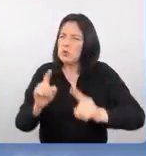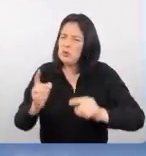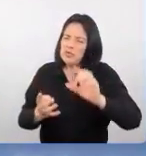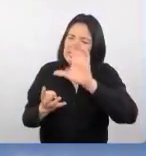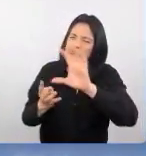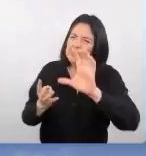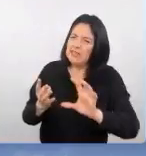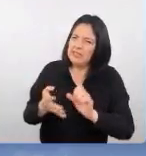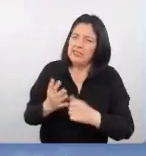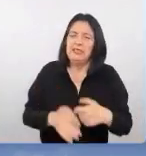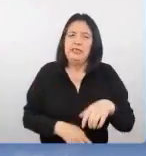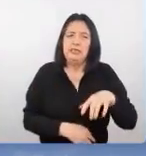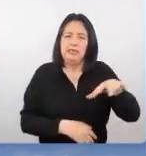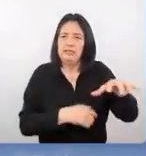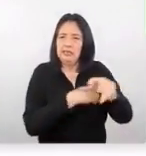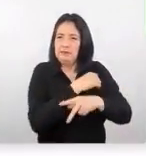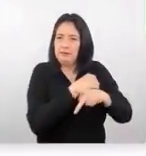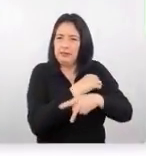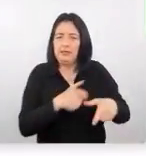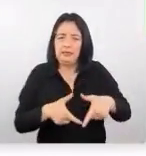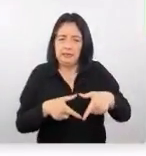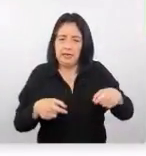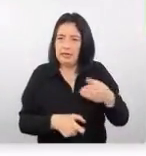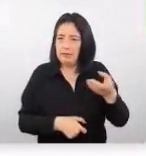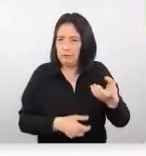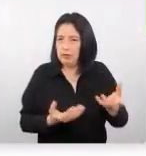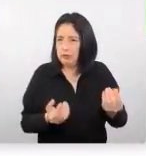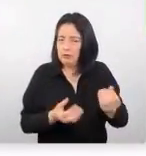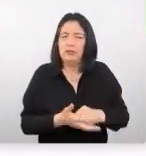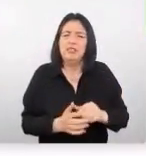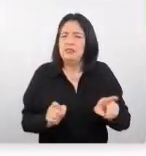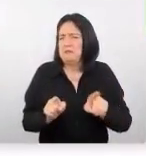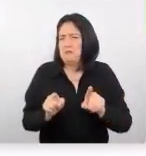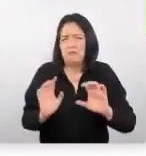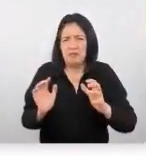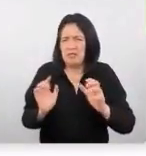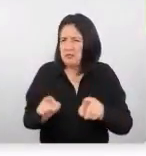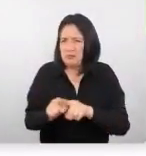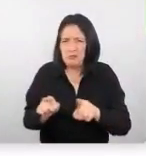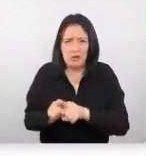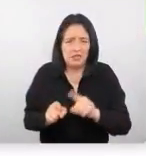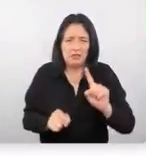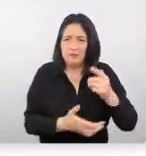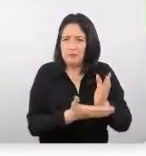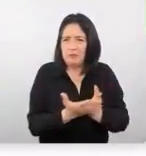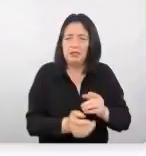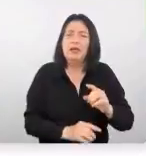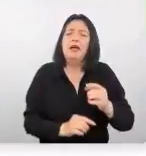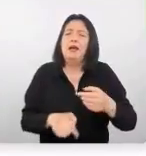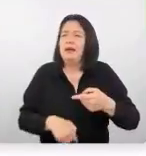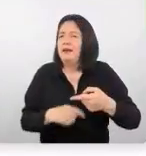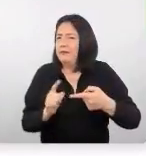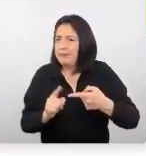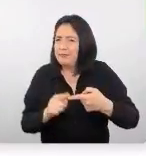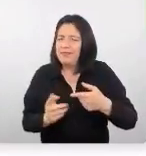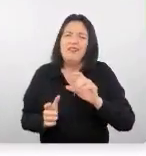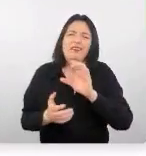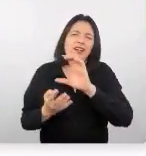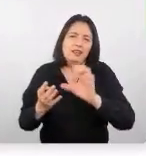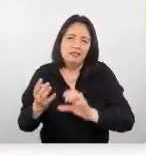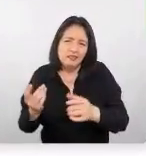del mercado japonés la dinámica va a ser muy similar al primer bloque vamos a hablar primero algunas características de mercado